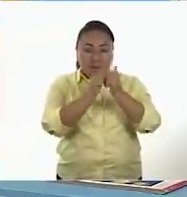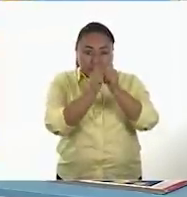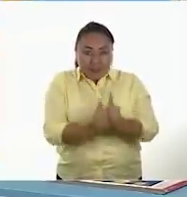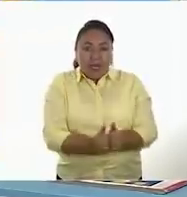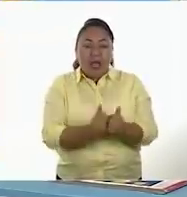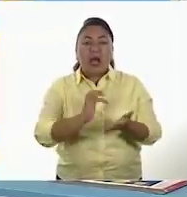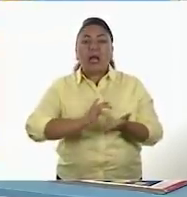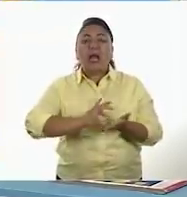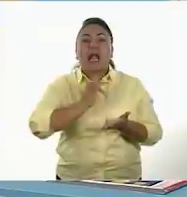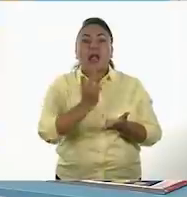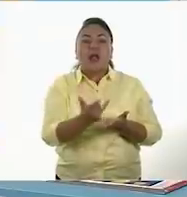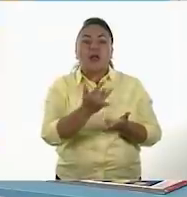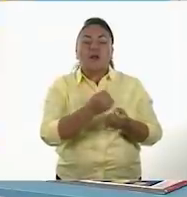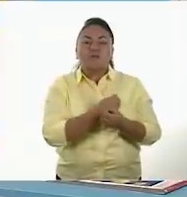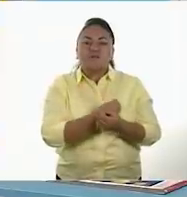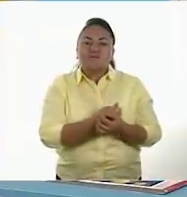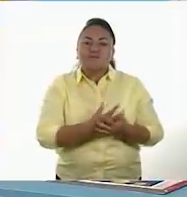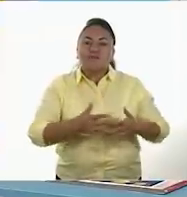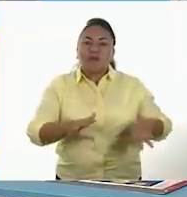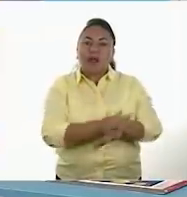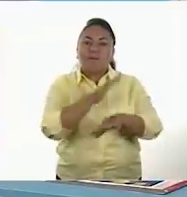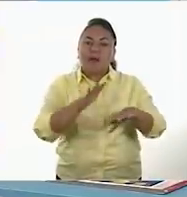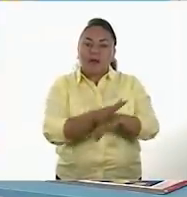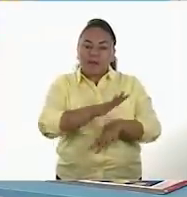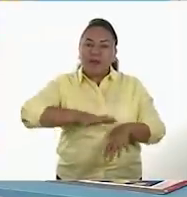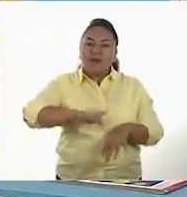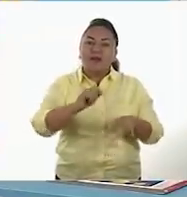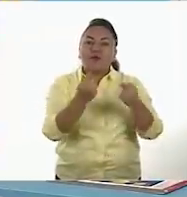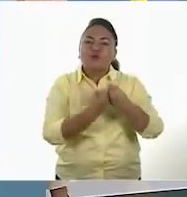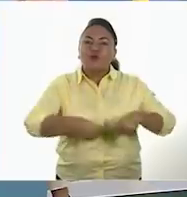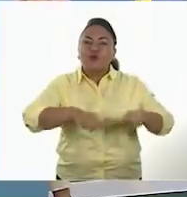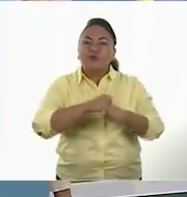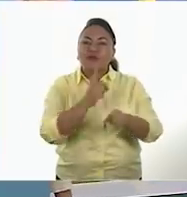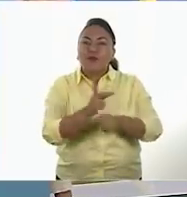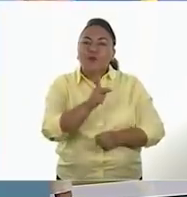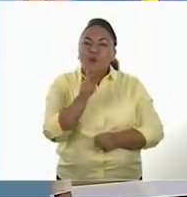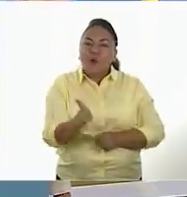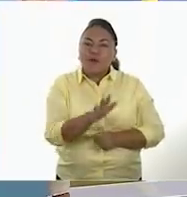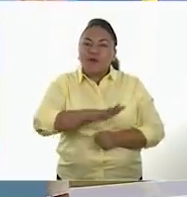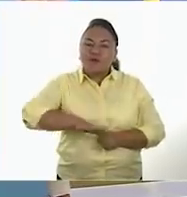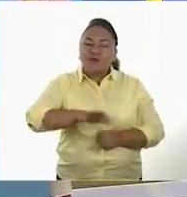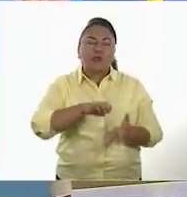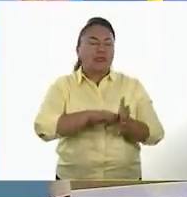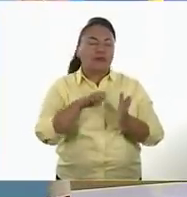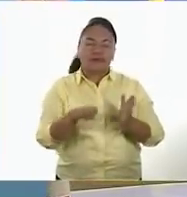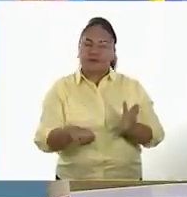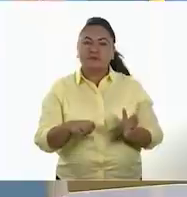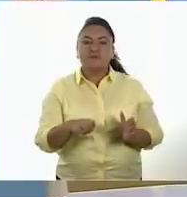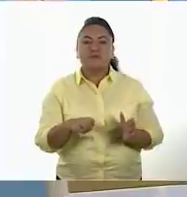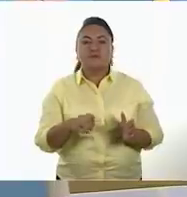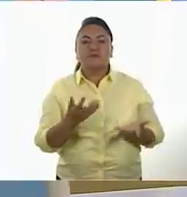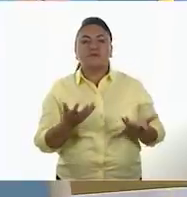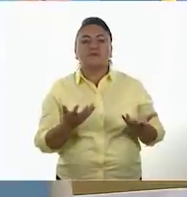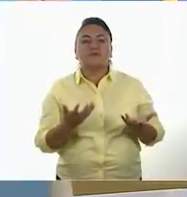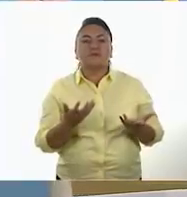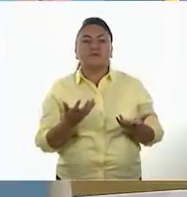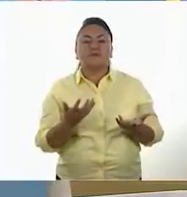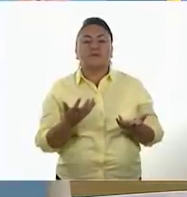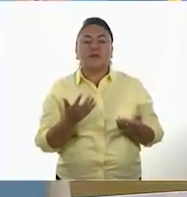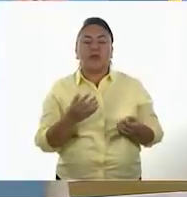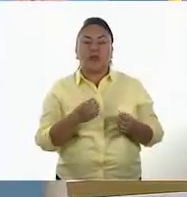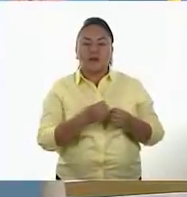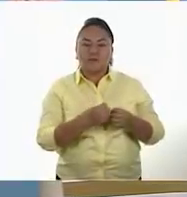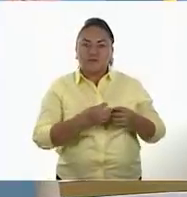tuvo cambios importantes dentro de la vida de las sociedades. Sí. Estos cambios fueron, por ejemplo, hubo más